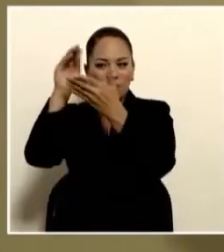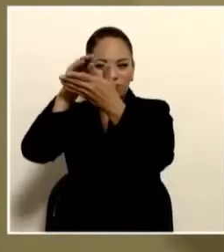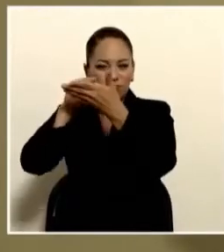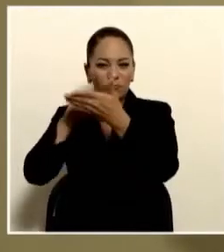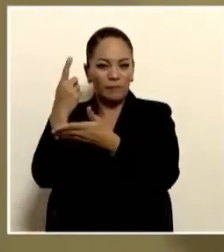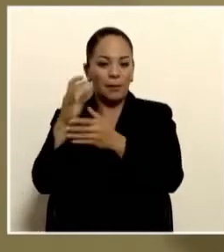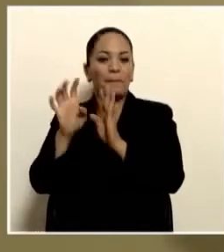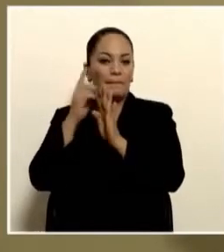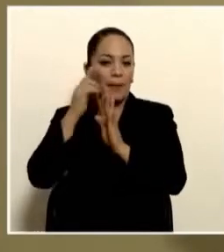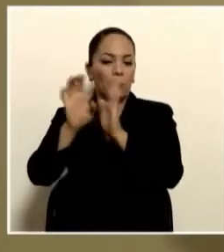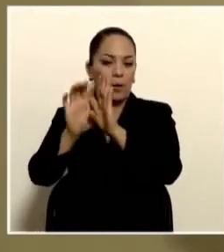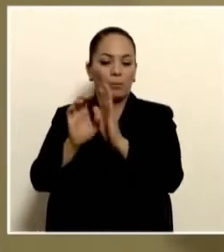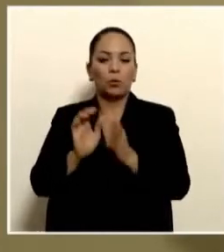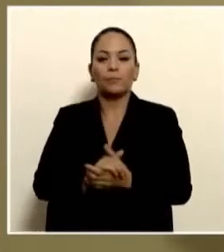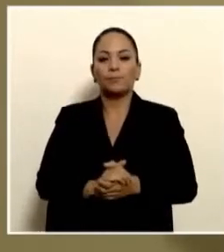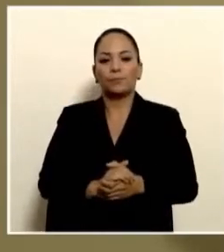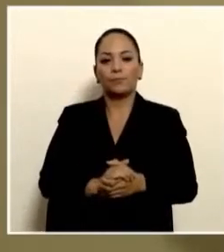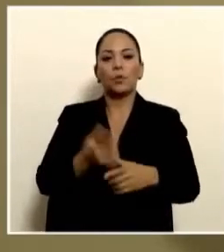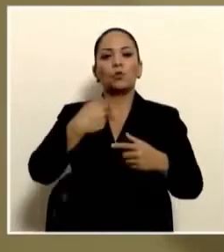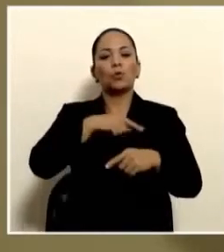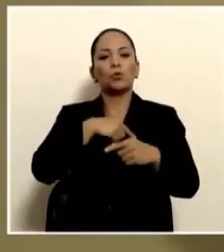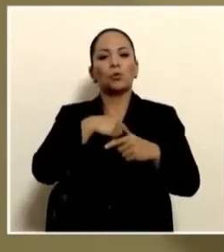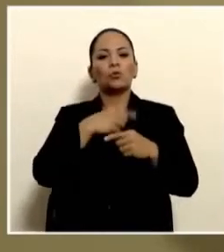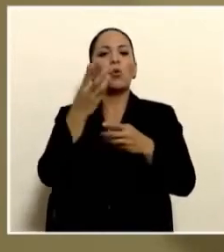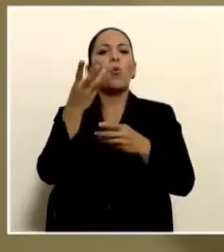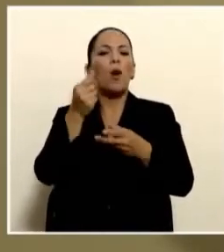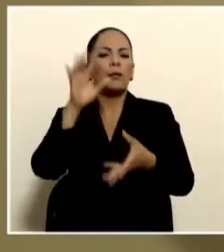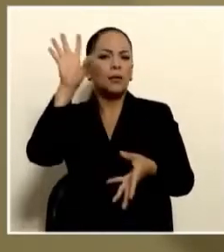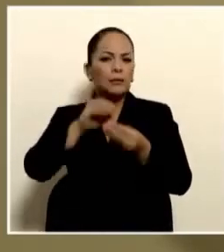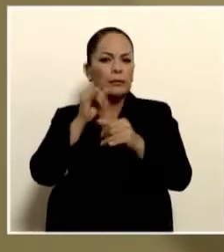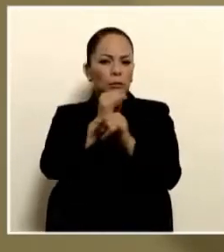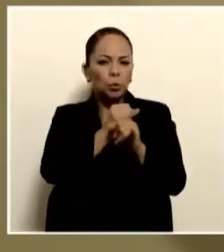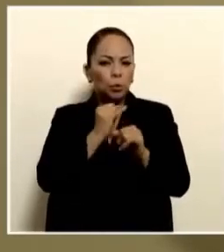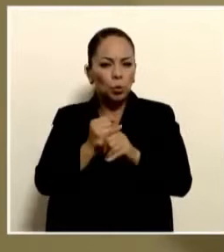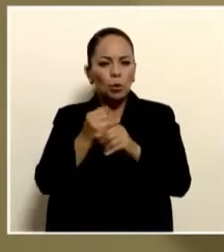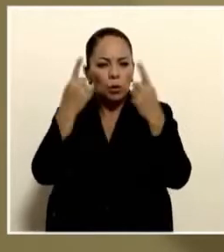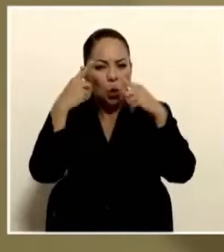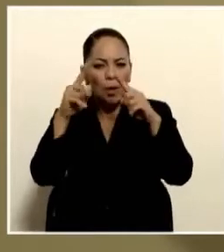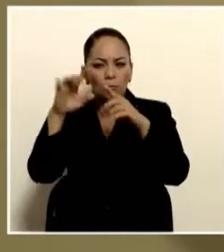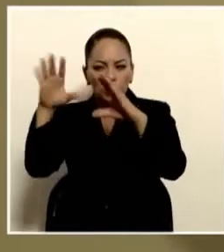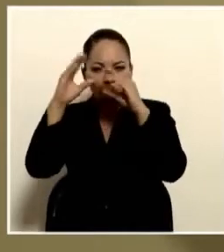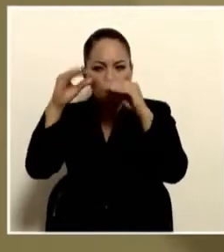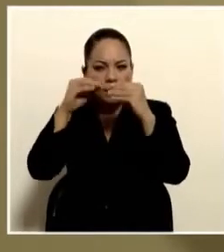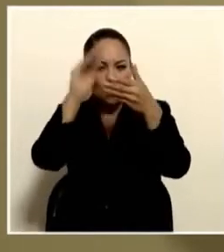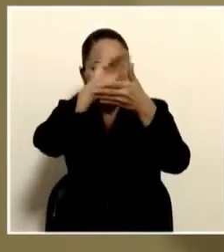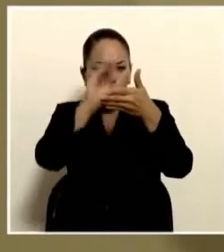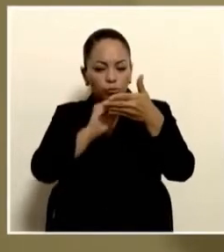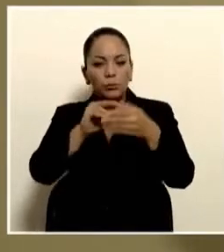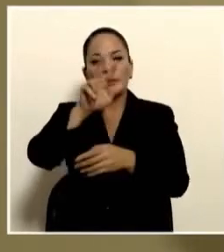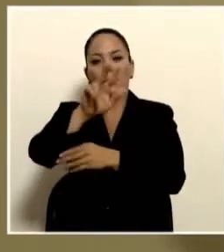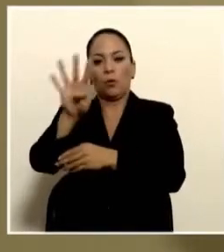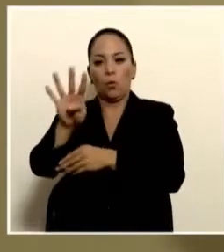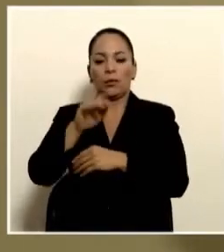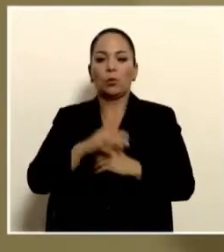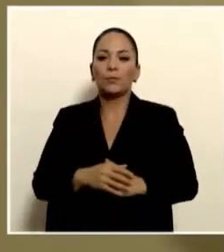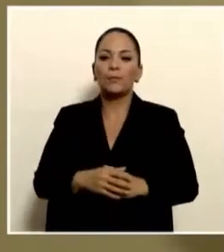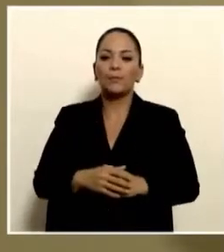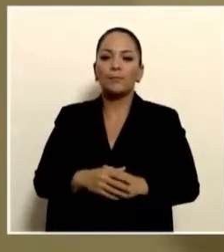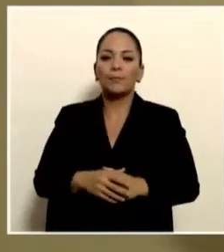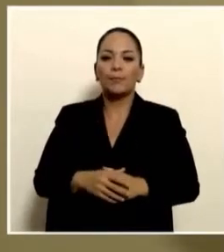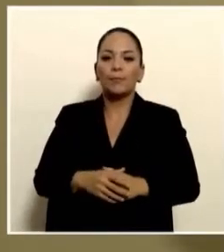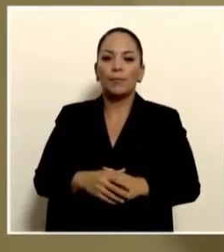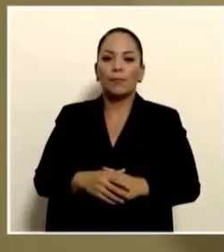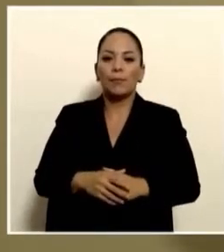Por ejemplo, pudimos inventariar nada más 34 y hubo un inventario